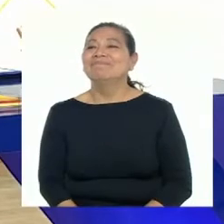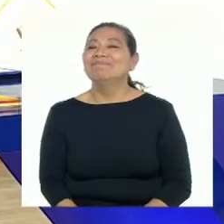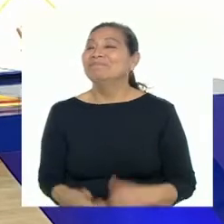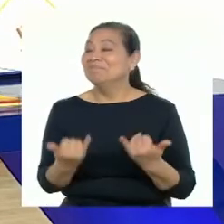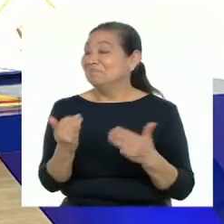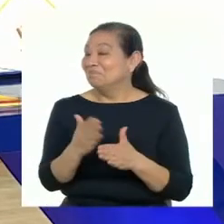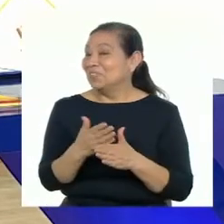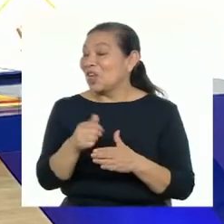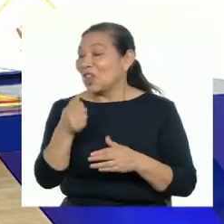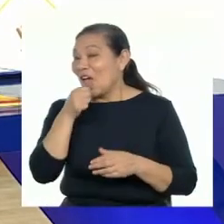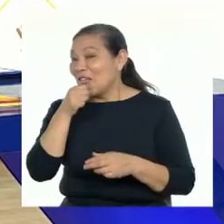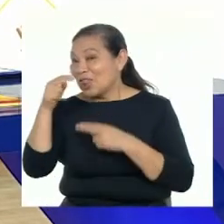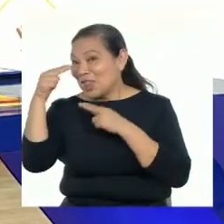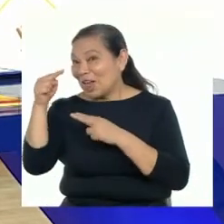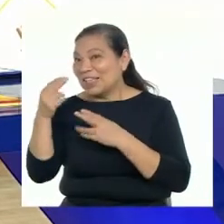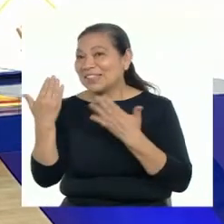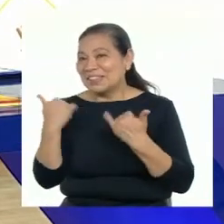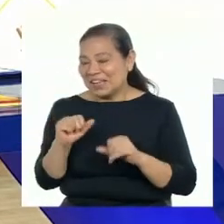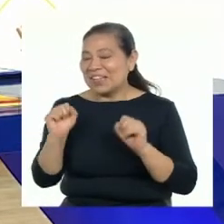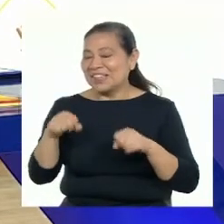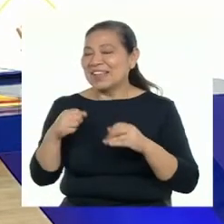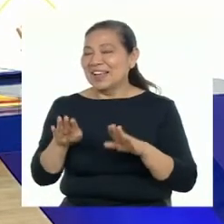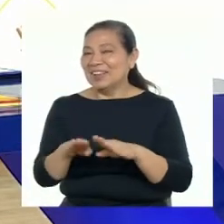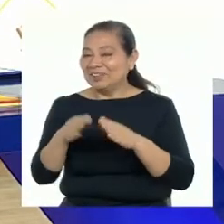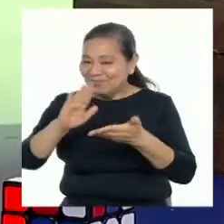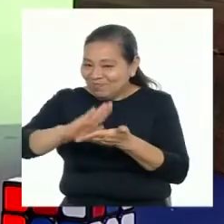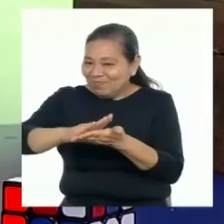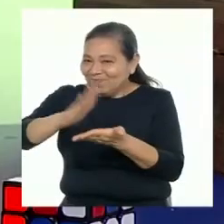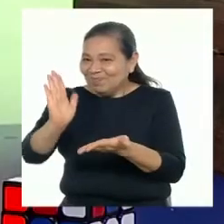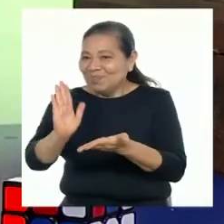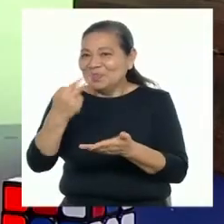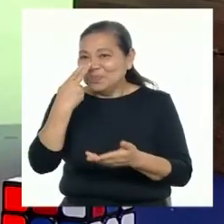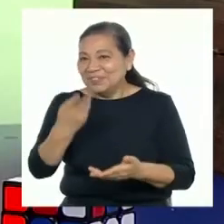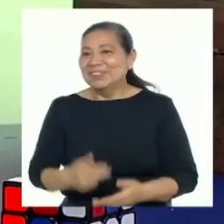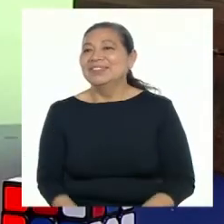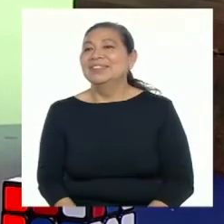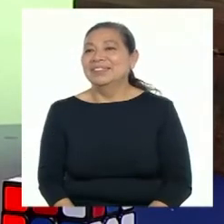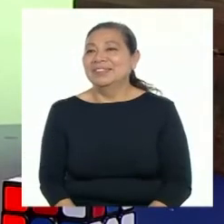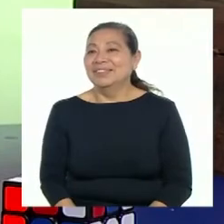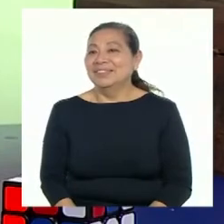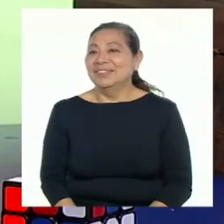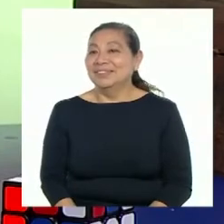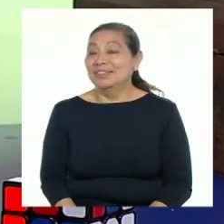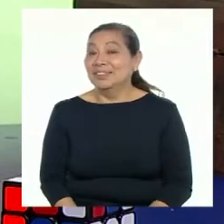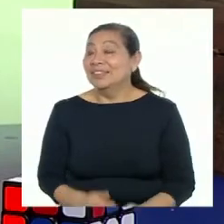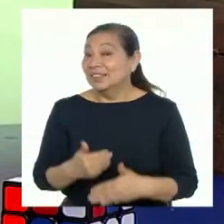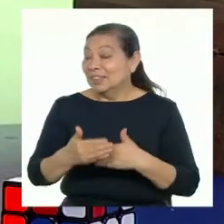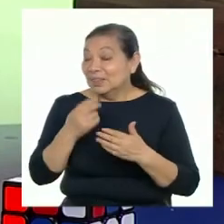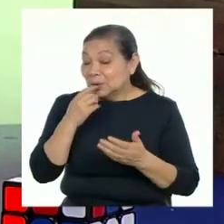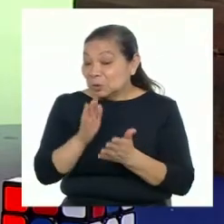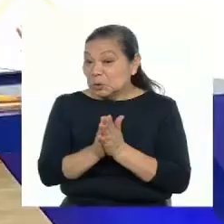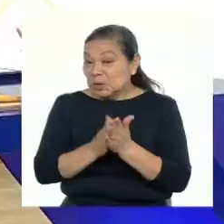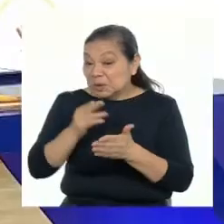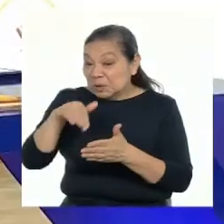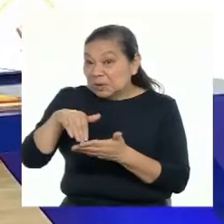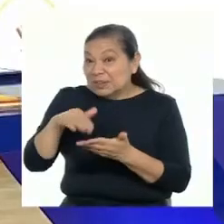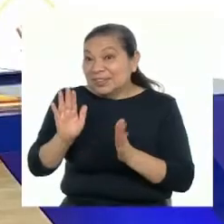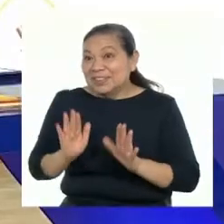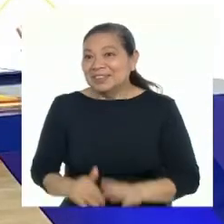bueno, entre otras noticias, ya decidí que sí voy a abrir el cofre. Acuérdate que vamos a medias con el tesoro, ¿eh?